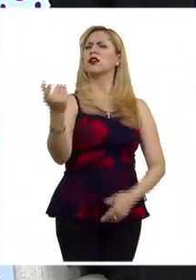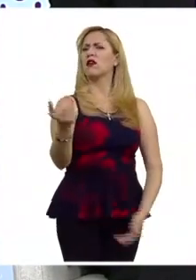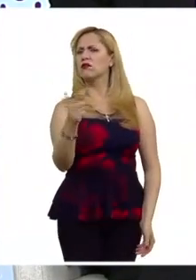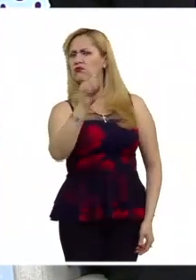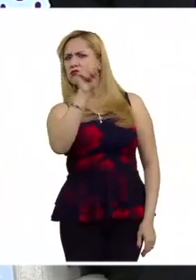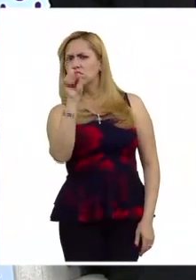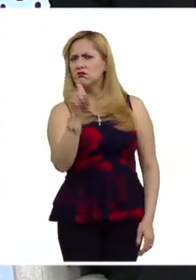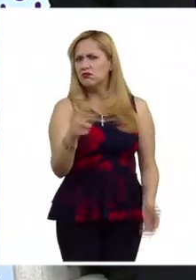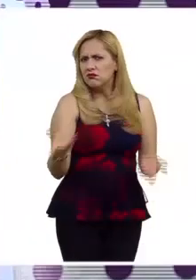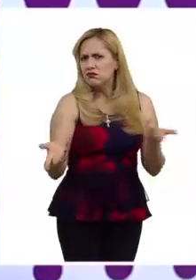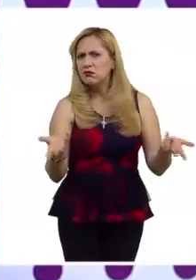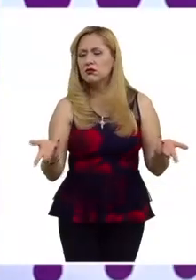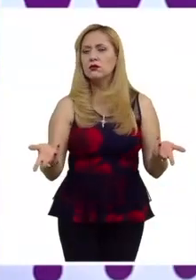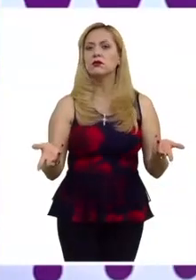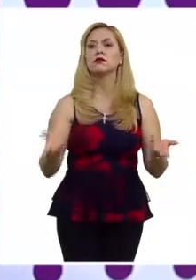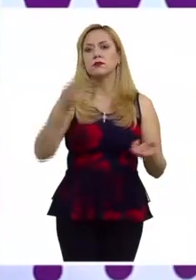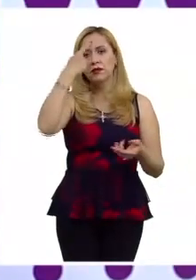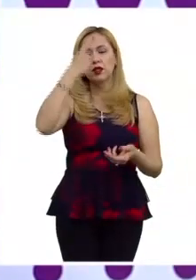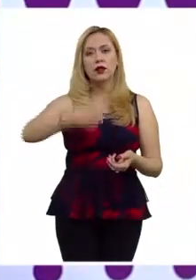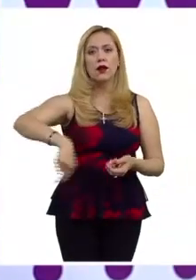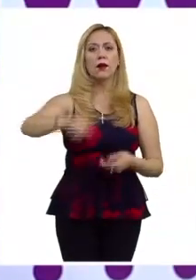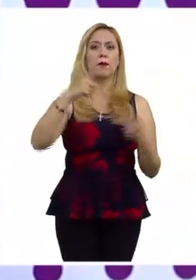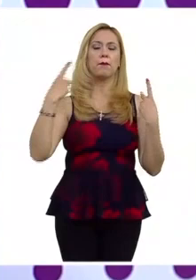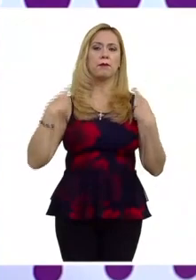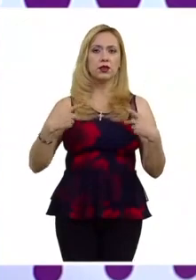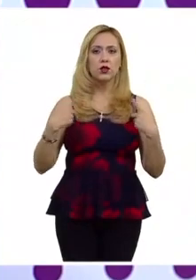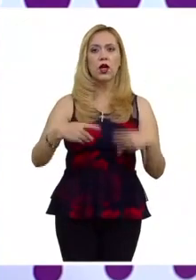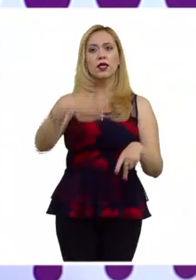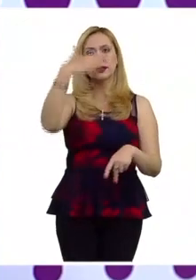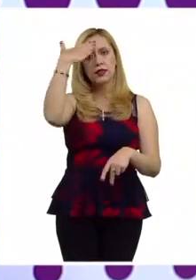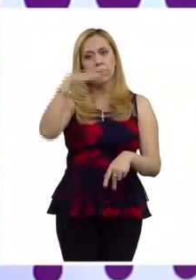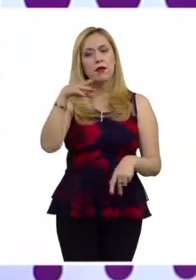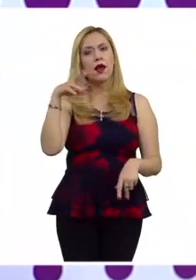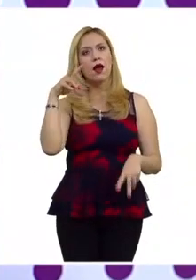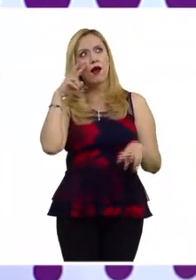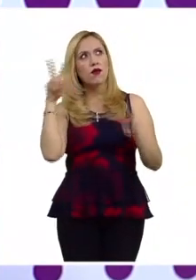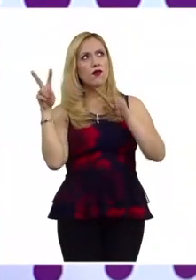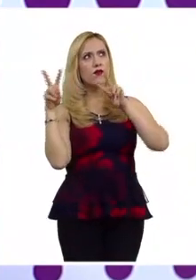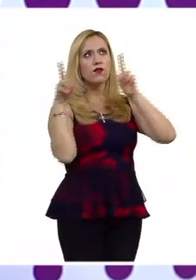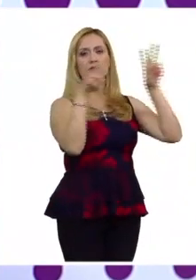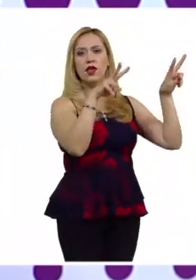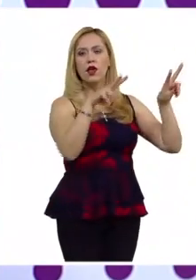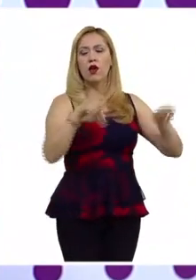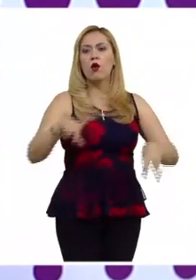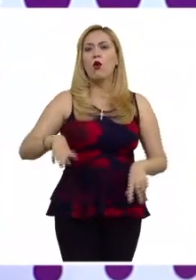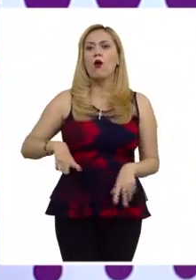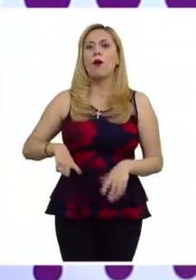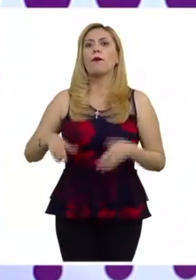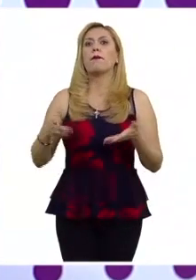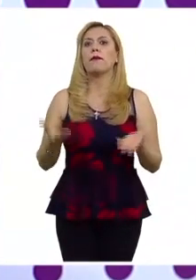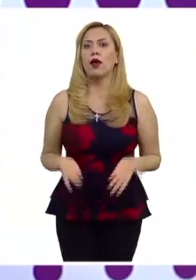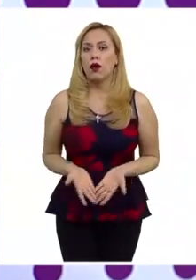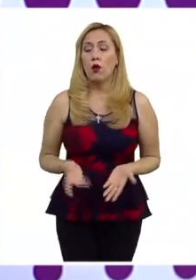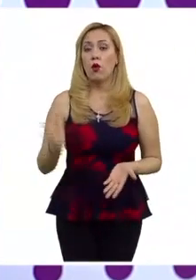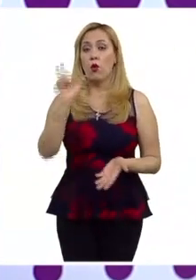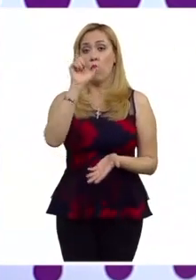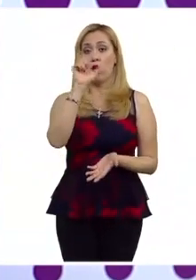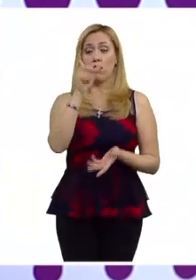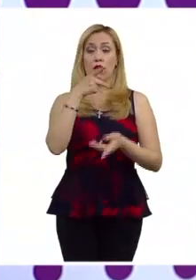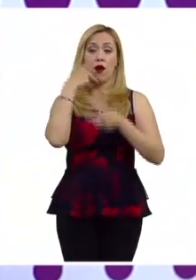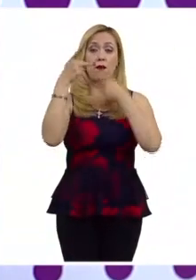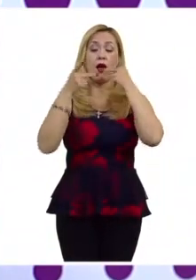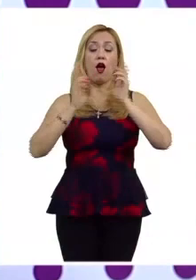a la sociedad ser parte del gobierno. Entonces cuando hablamos de discurso de odio y lo